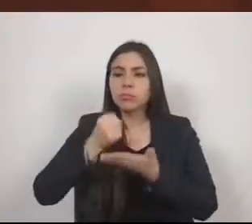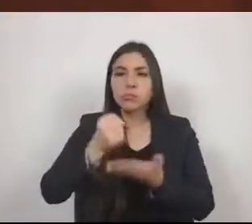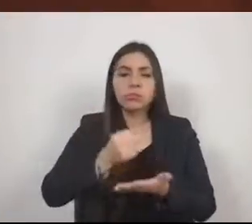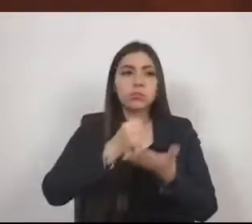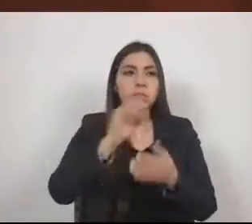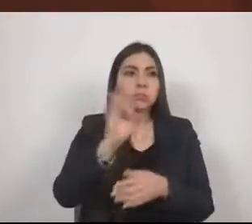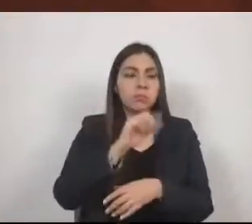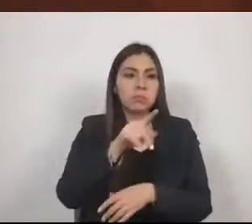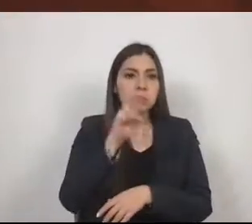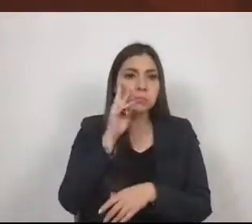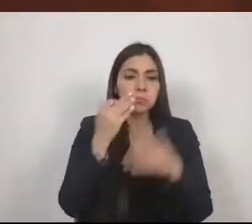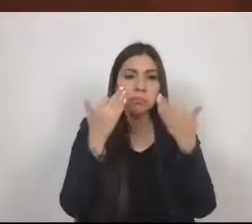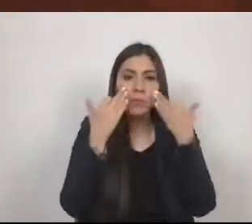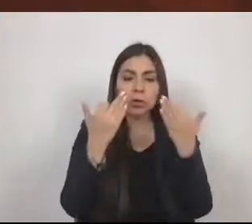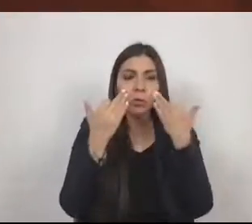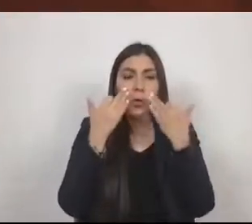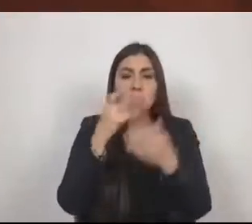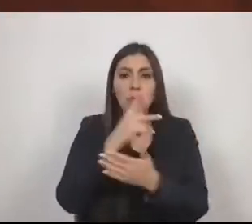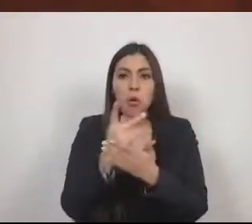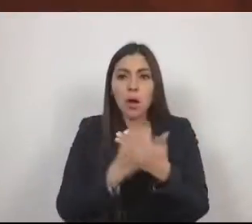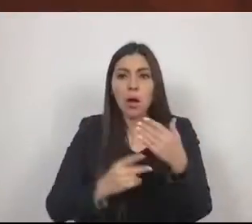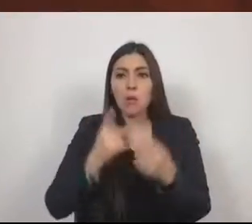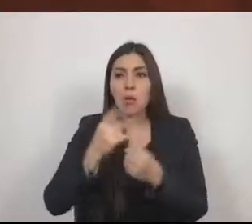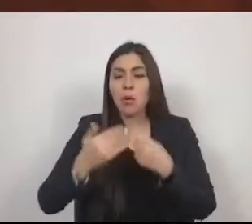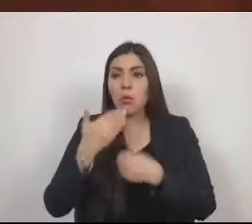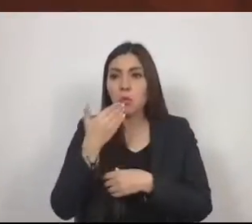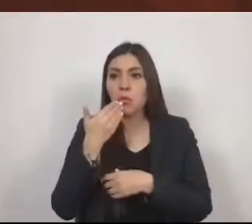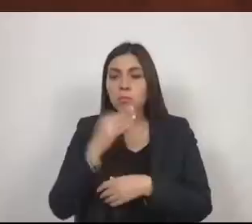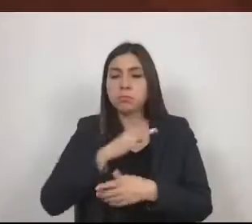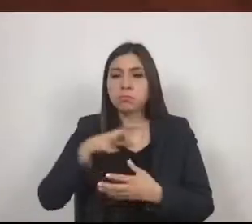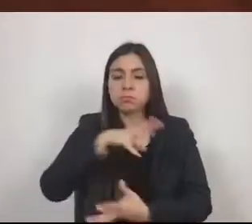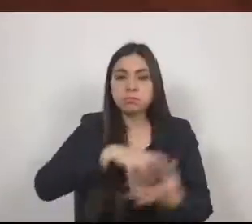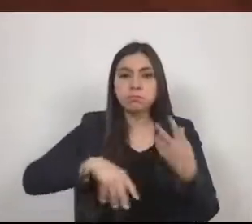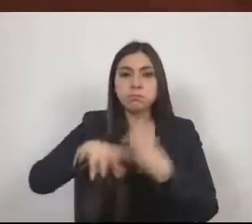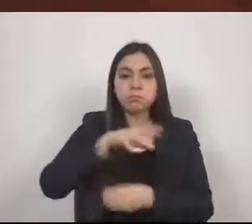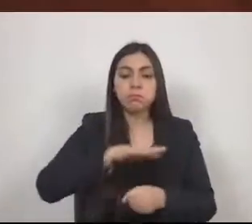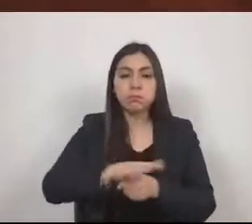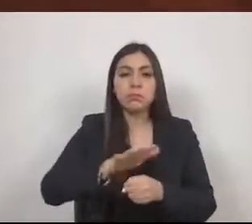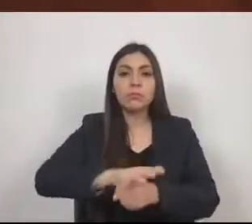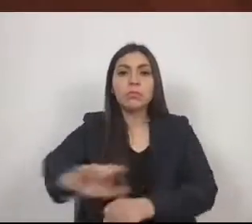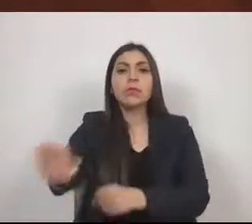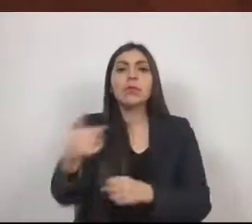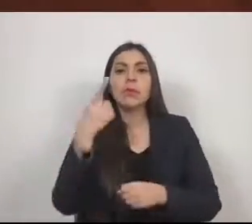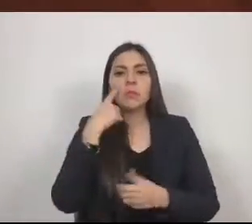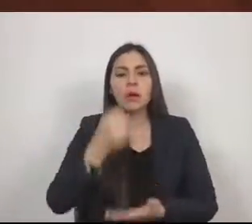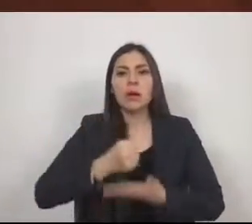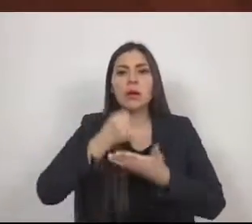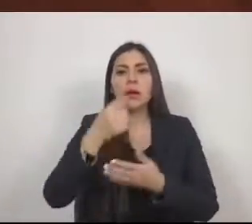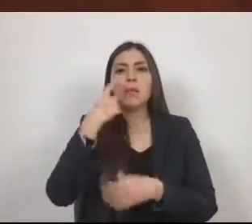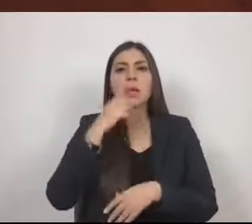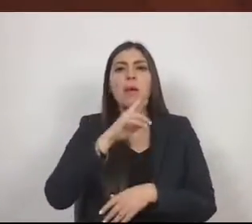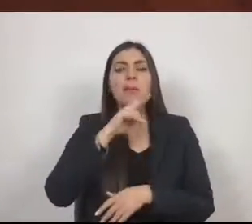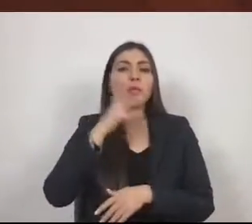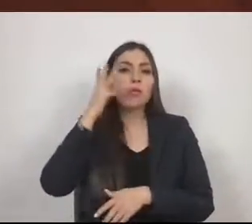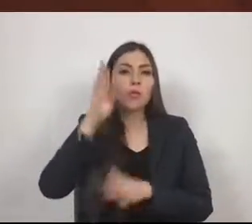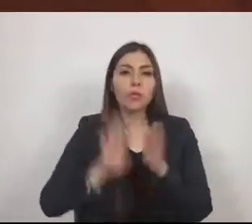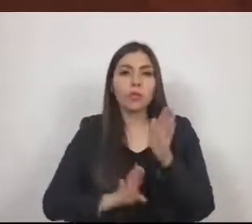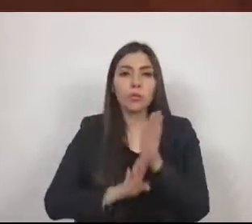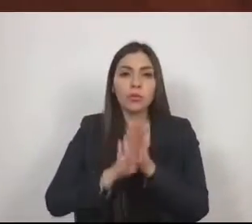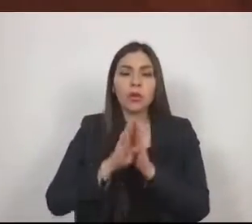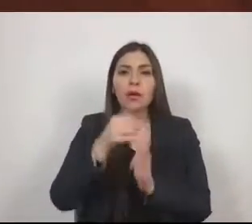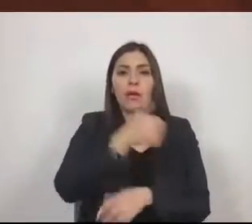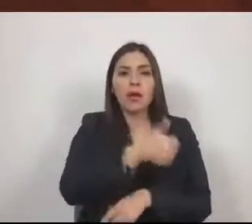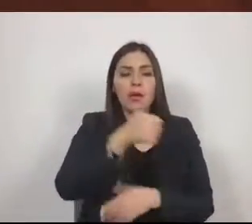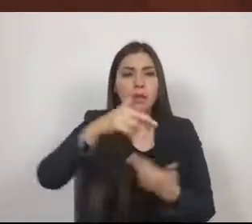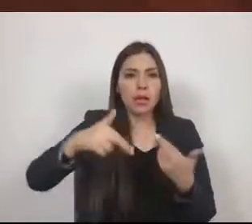sustentables, orientados a promover la adecuada planeación de desarrollo regional, urbano, del